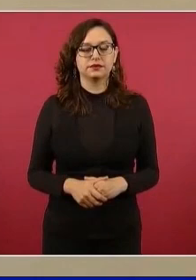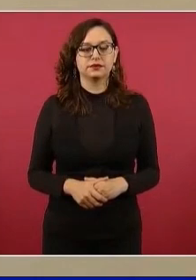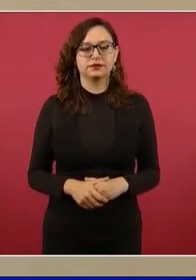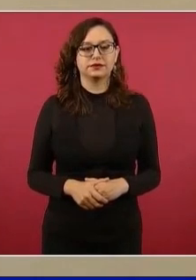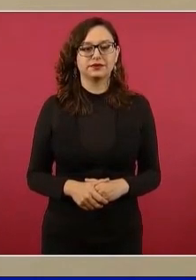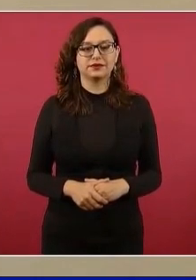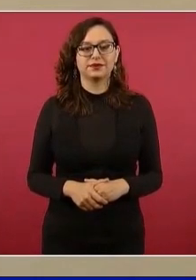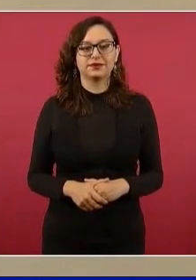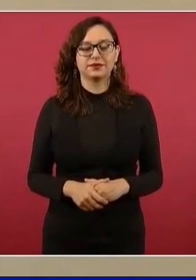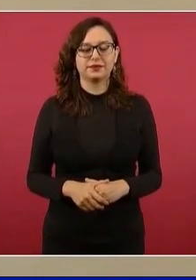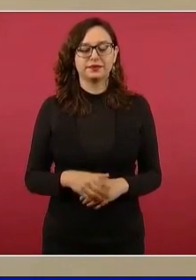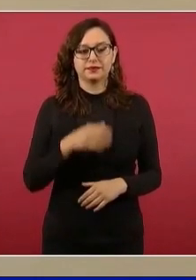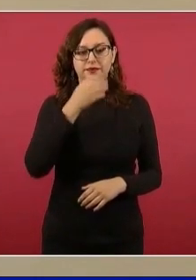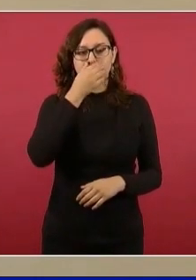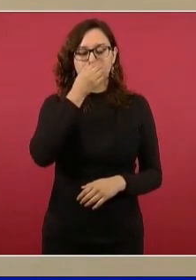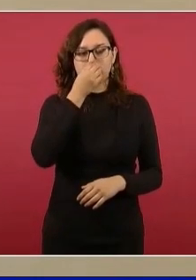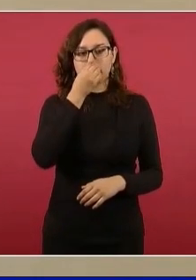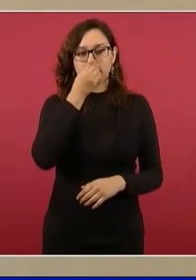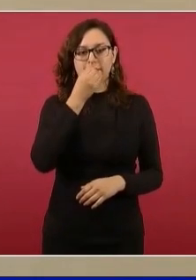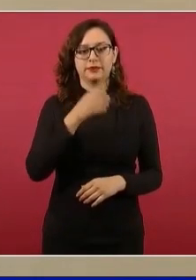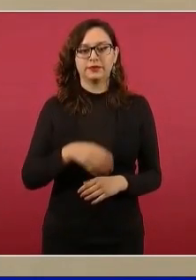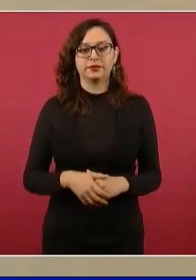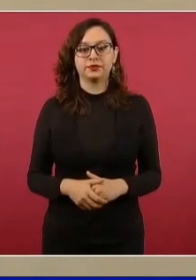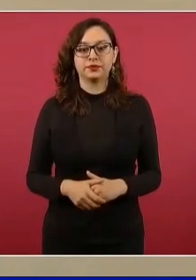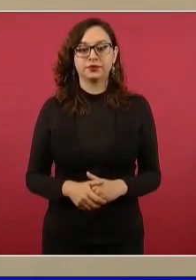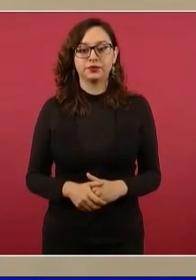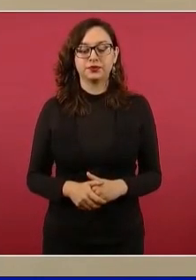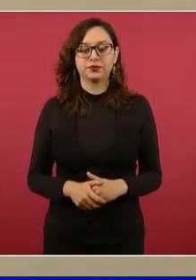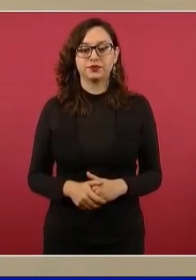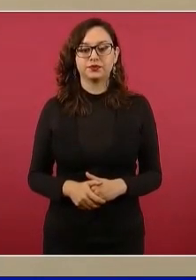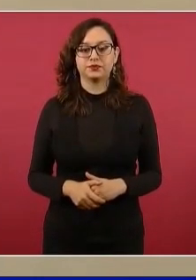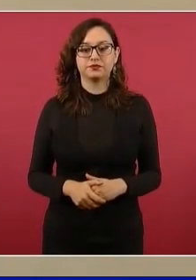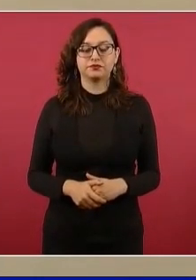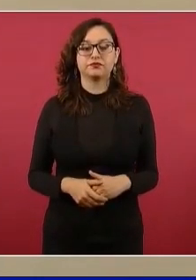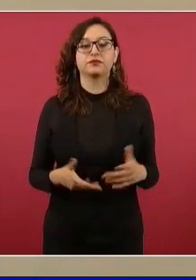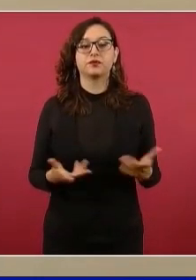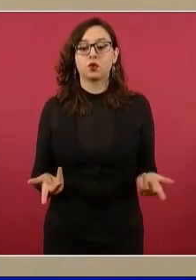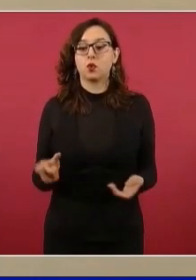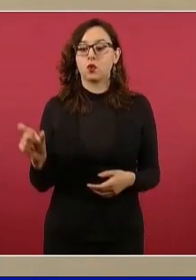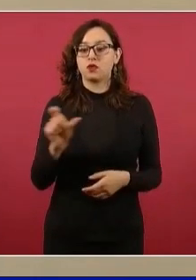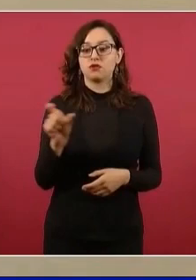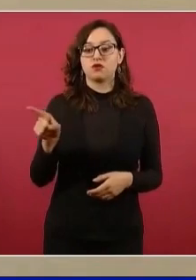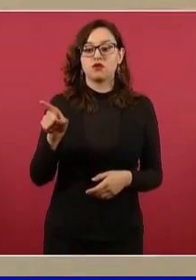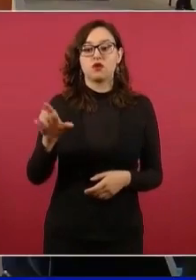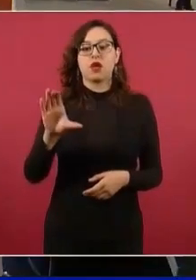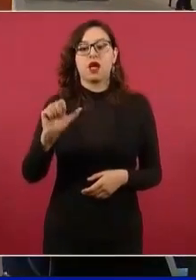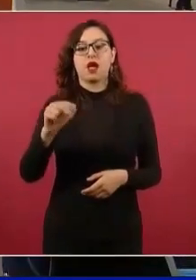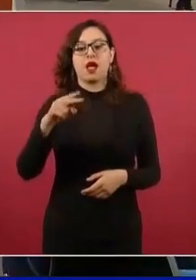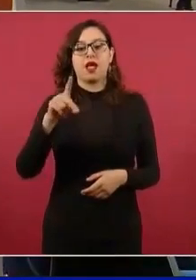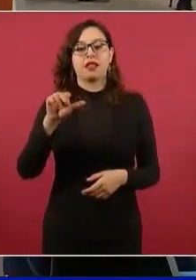protestamos y que imponen a Calderón,